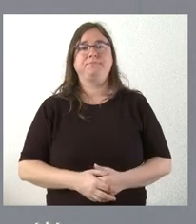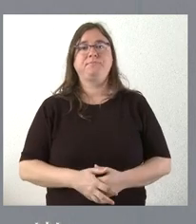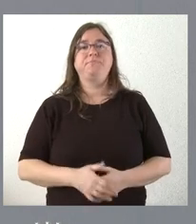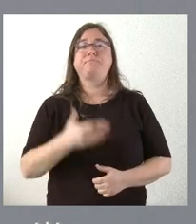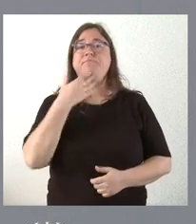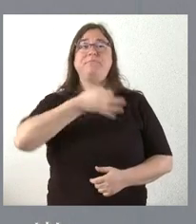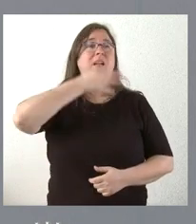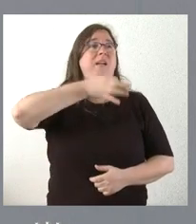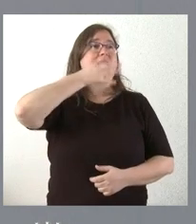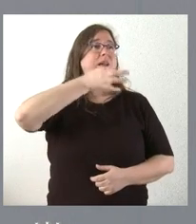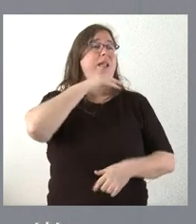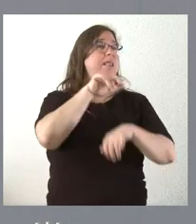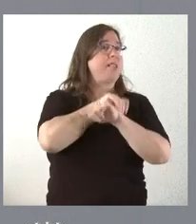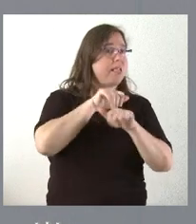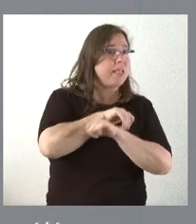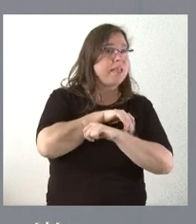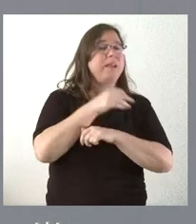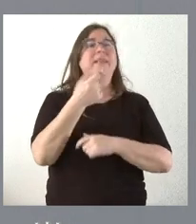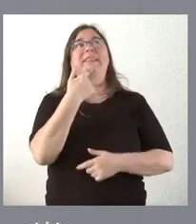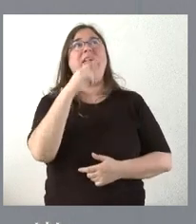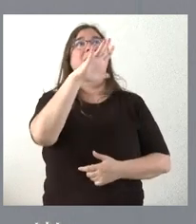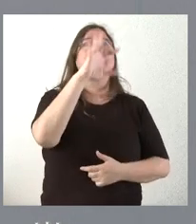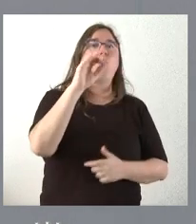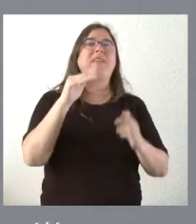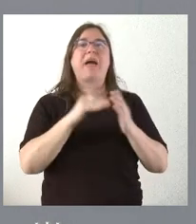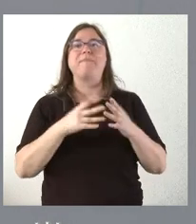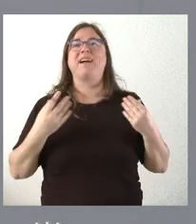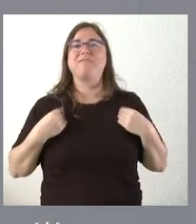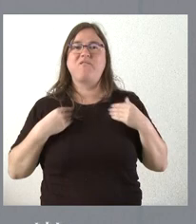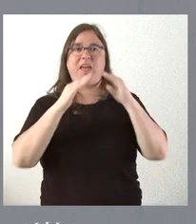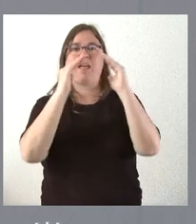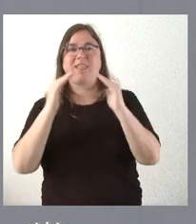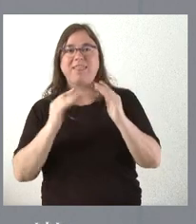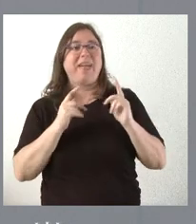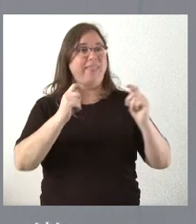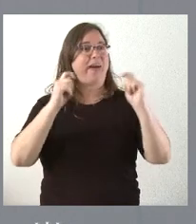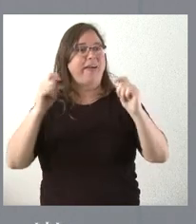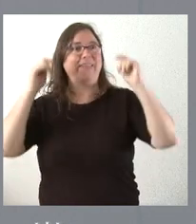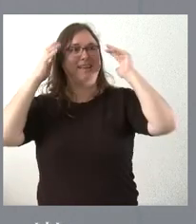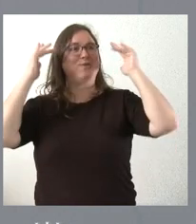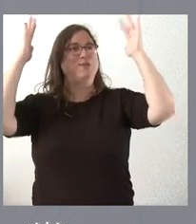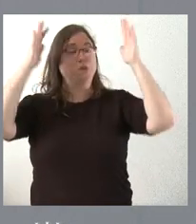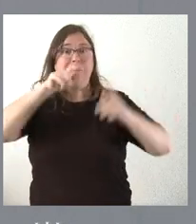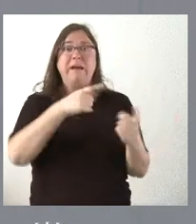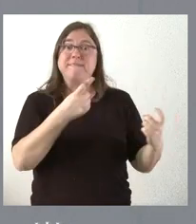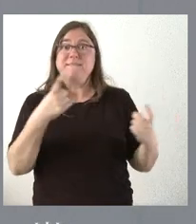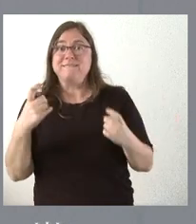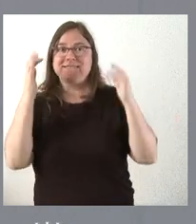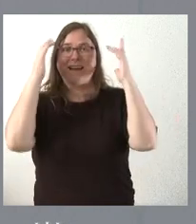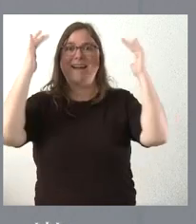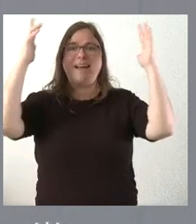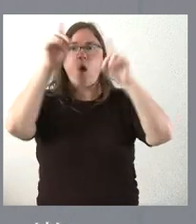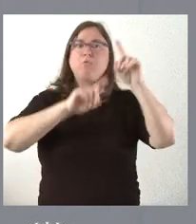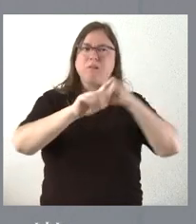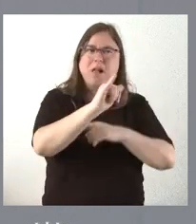anuncien expectativas, que se hablen de 50.000 viviendas, que se cree ilusión en personas que realmente lo necesitan y que tienen muchos